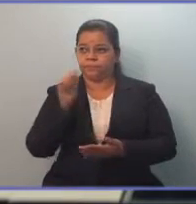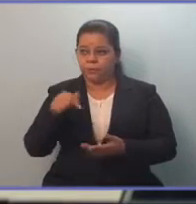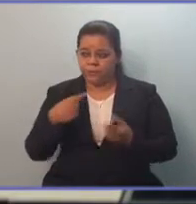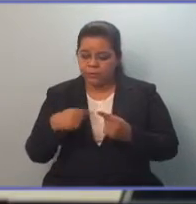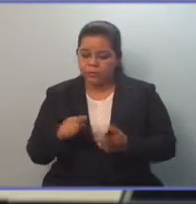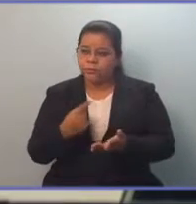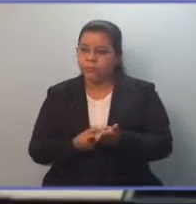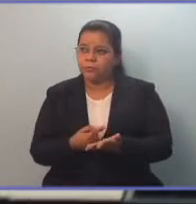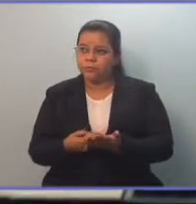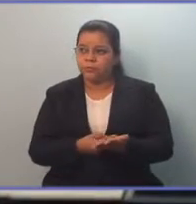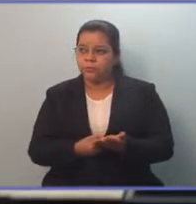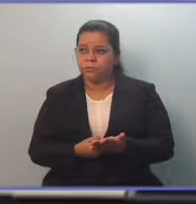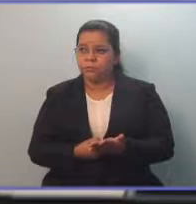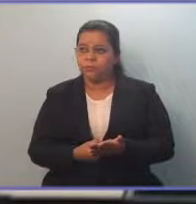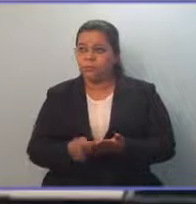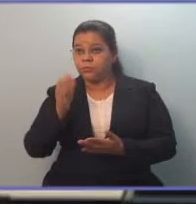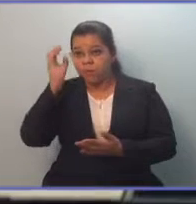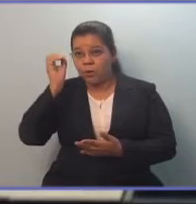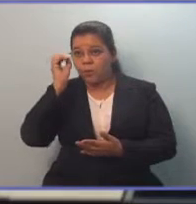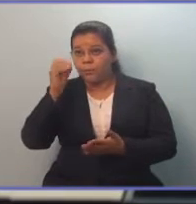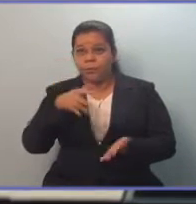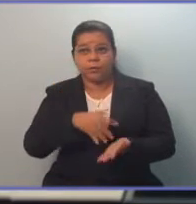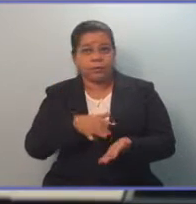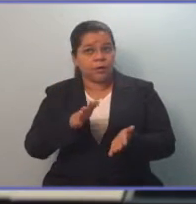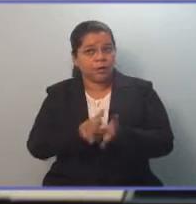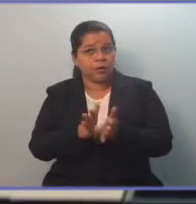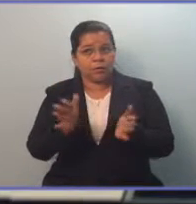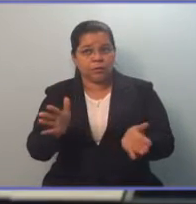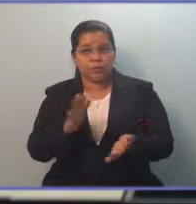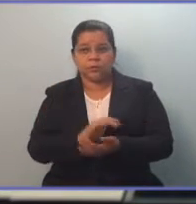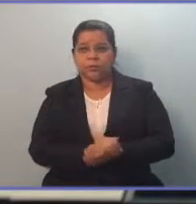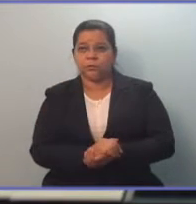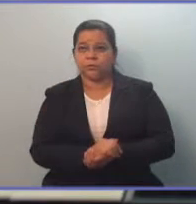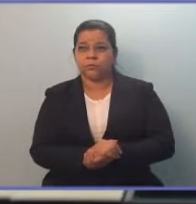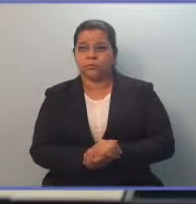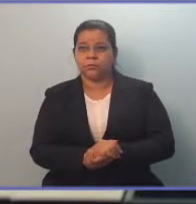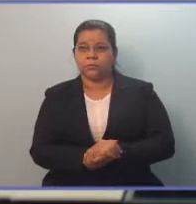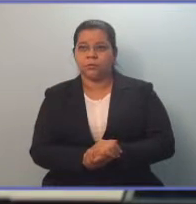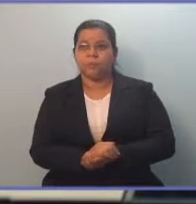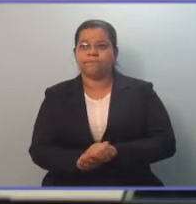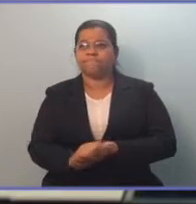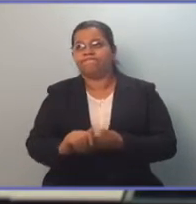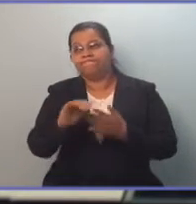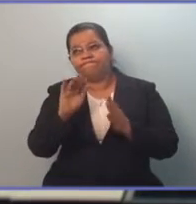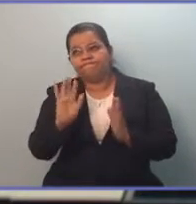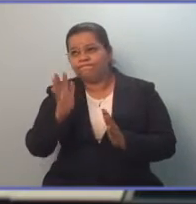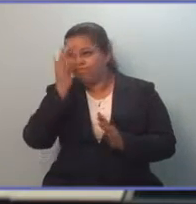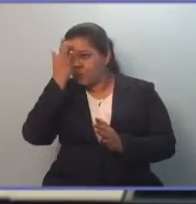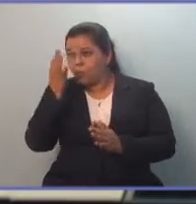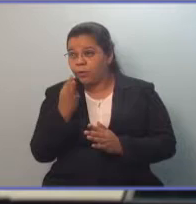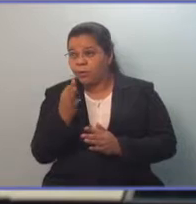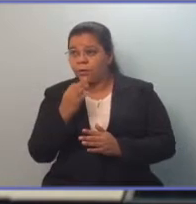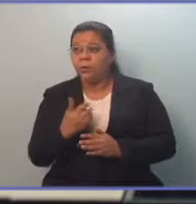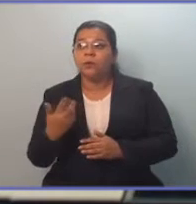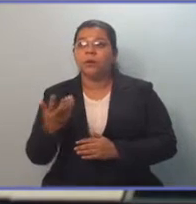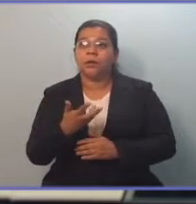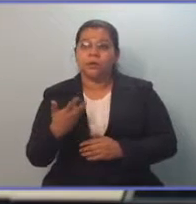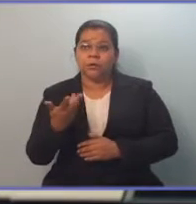y a la opinión pública en general. Porque yo creo que lo que nos debe guiar